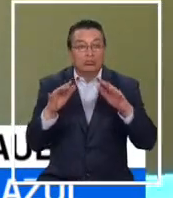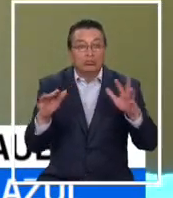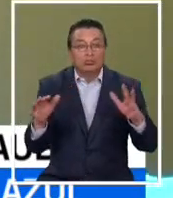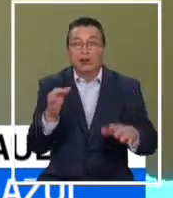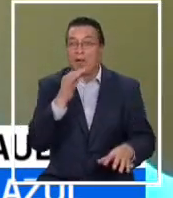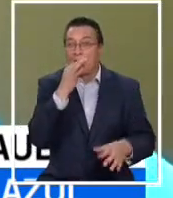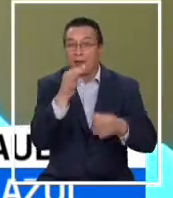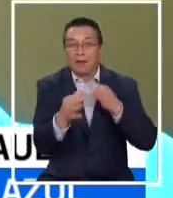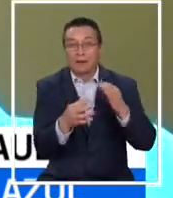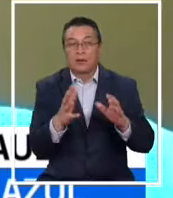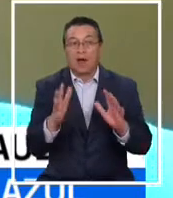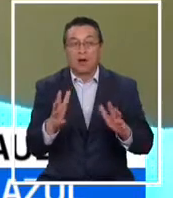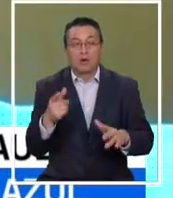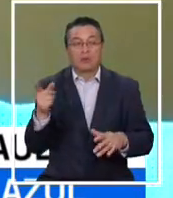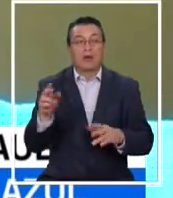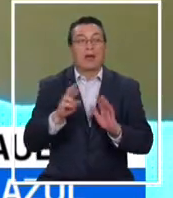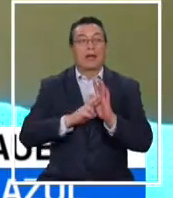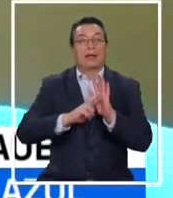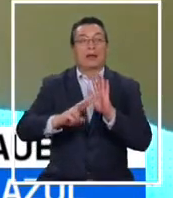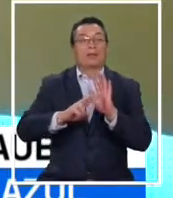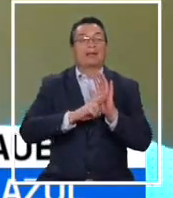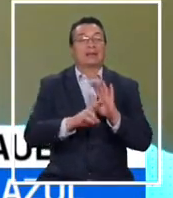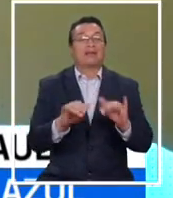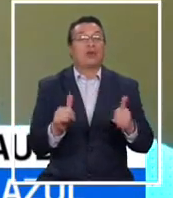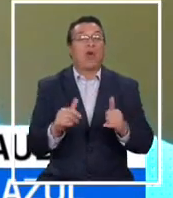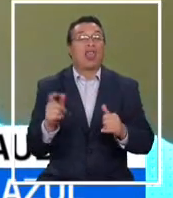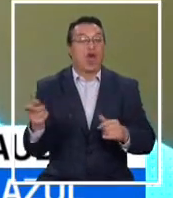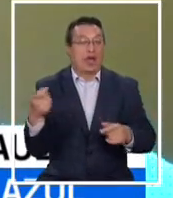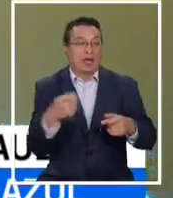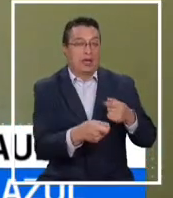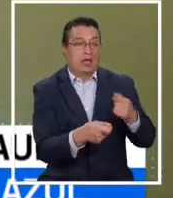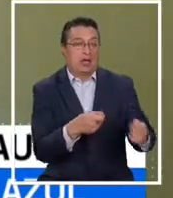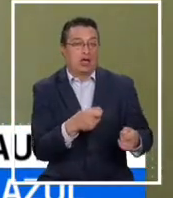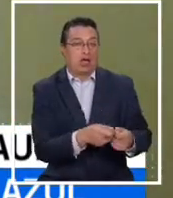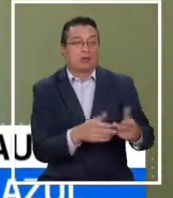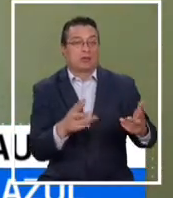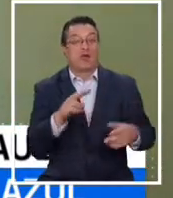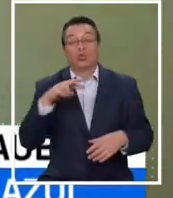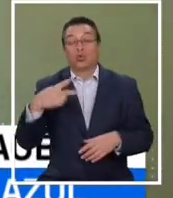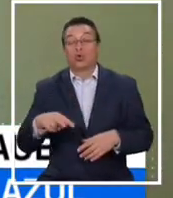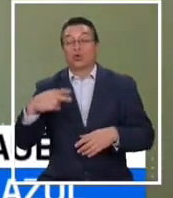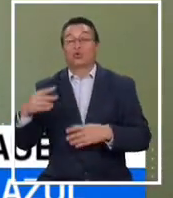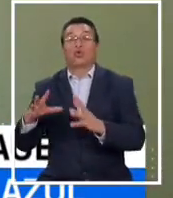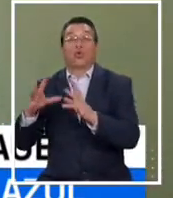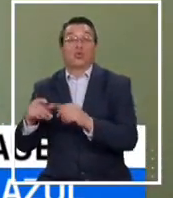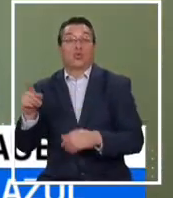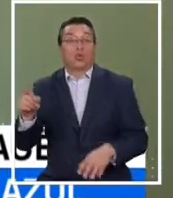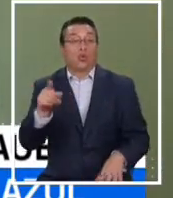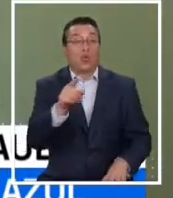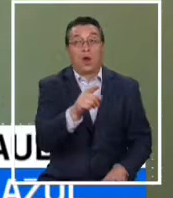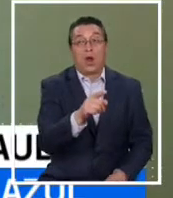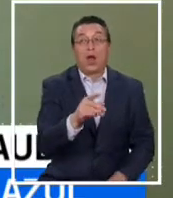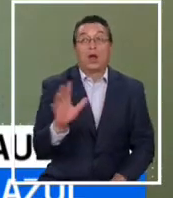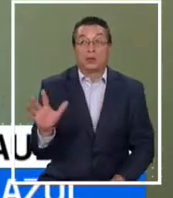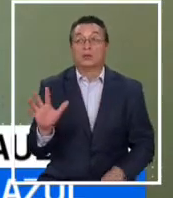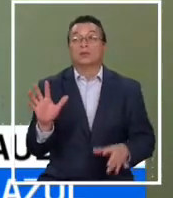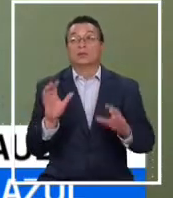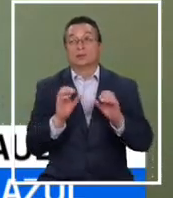acuerdas que sí a lo mejor eran representantes de jugadores, dueños de clubes? Y ahí claramente